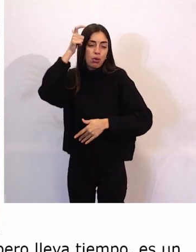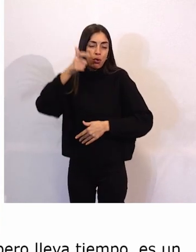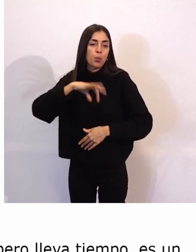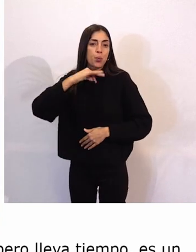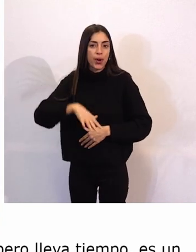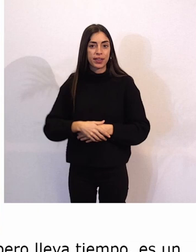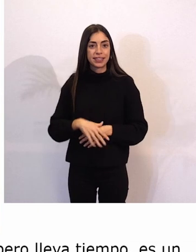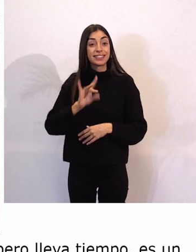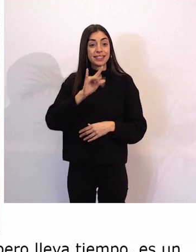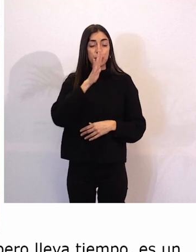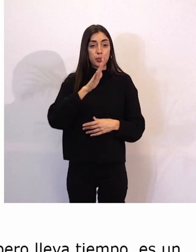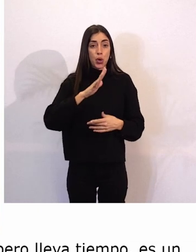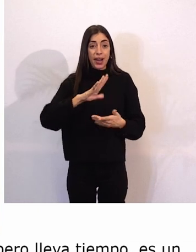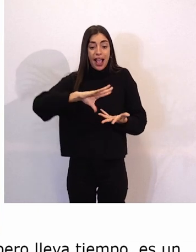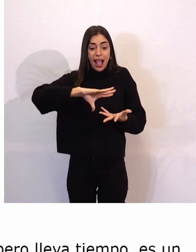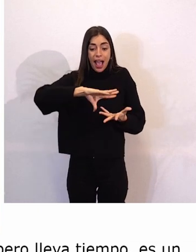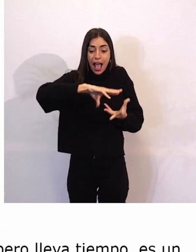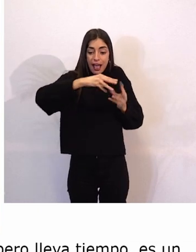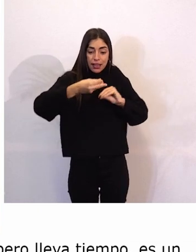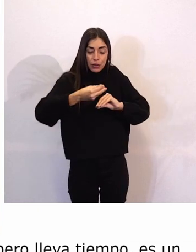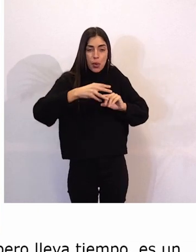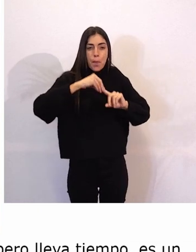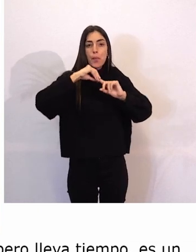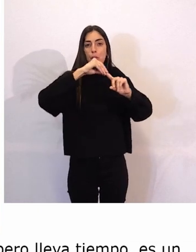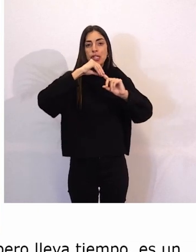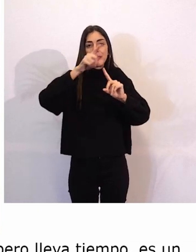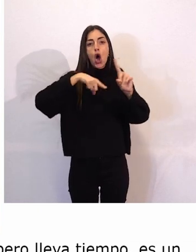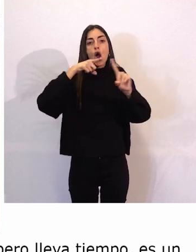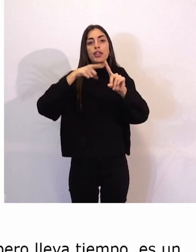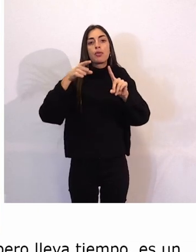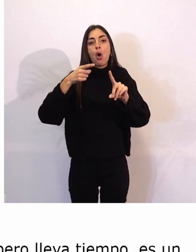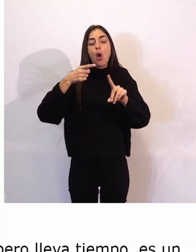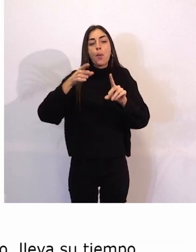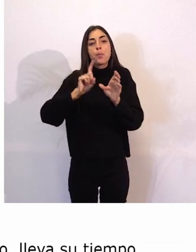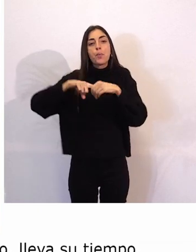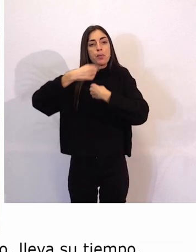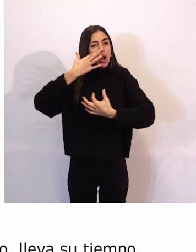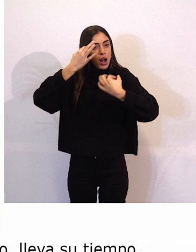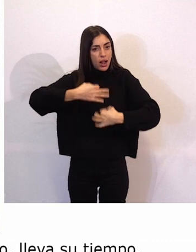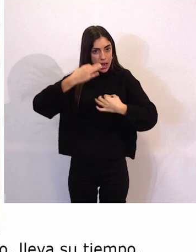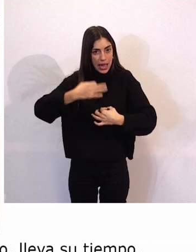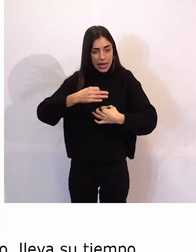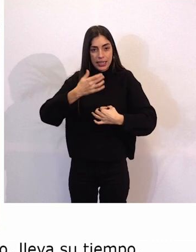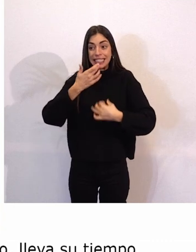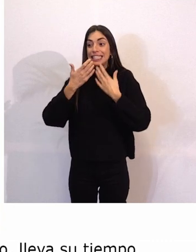La adaptación es clave para la verdadera participación. Con apoyos